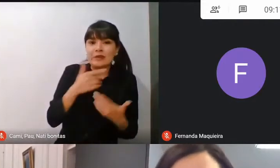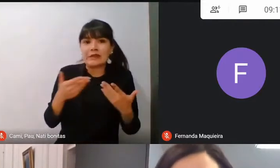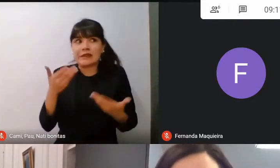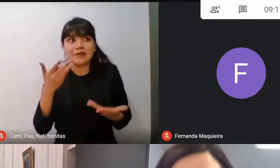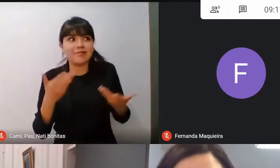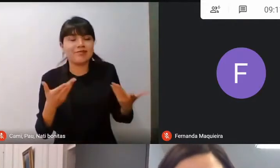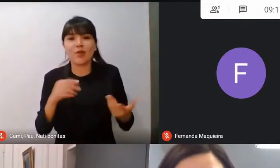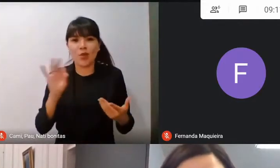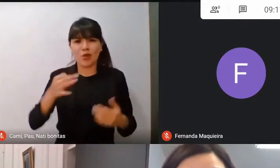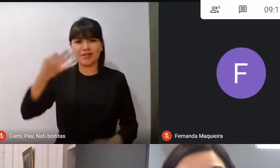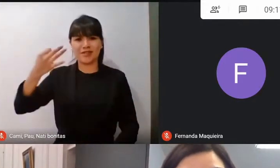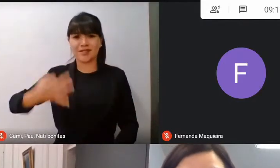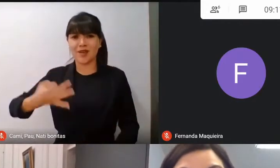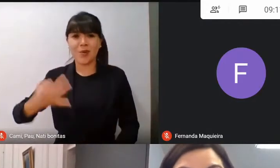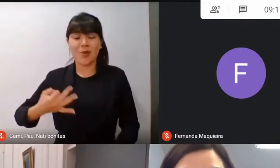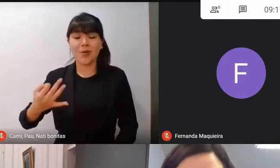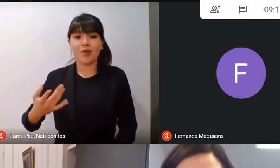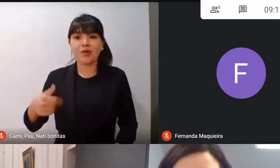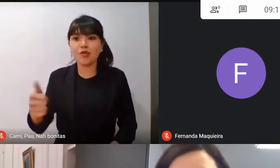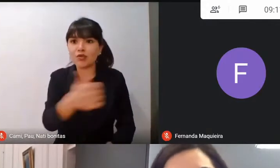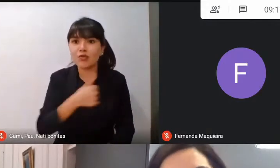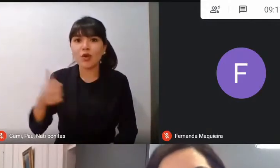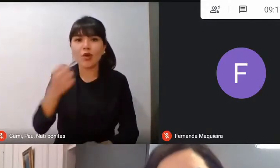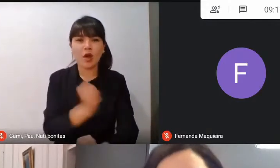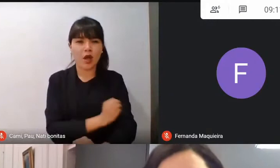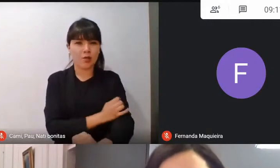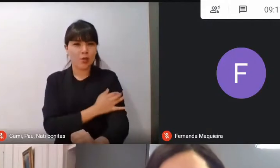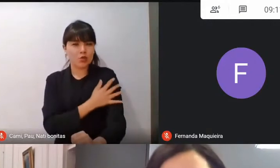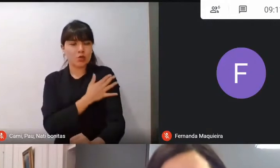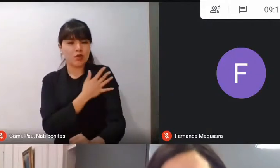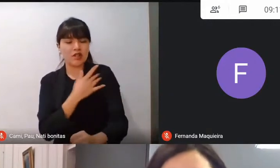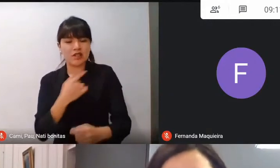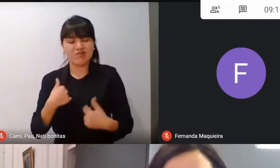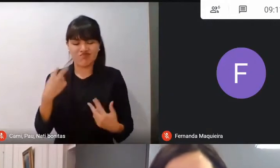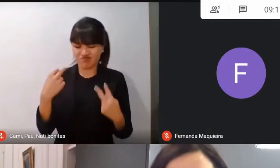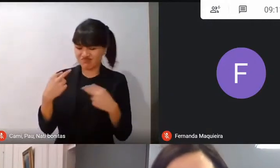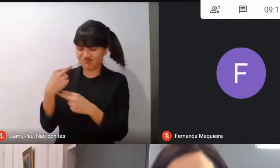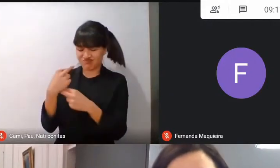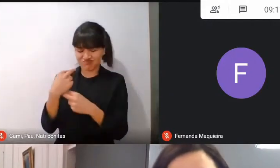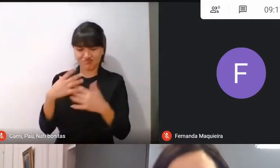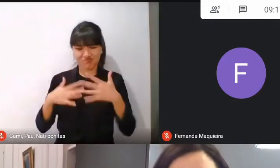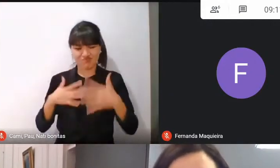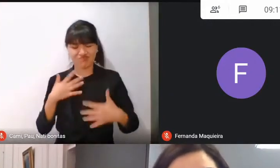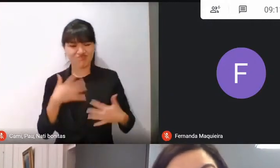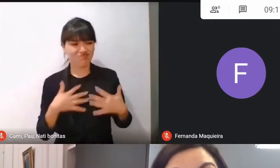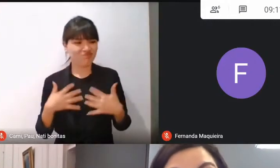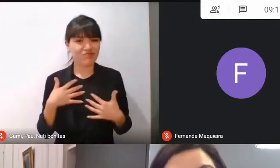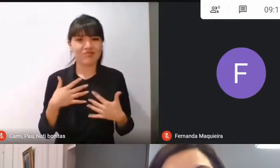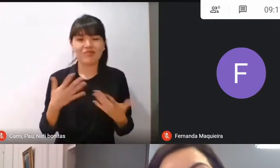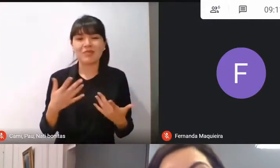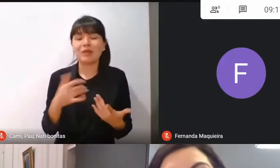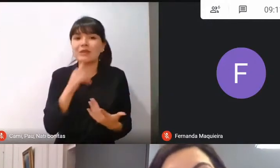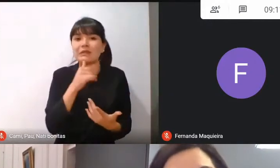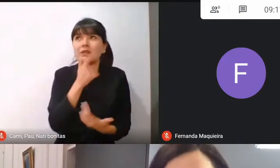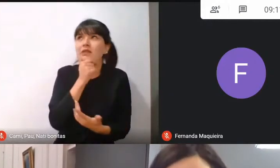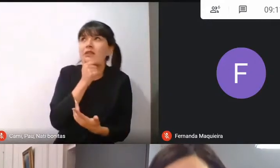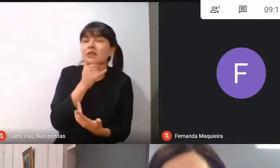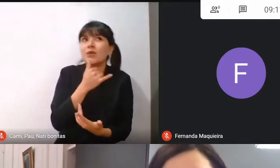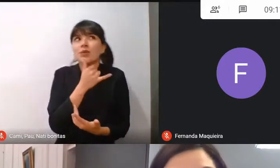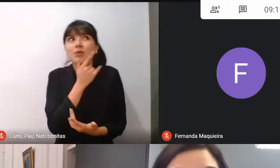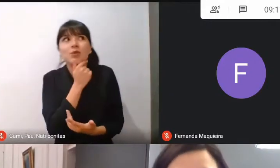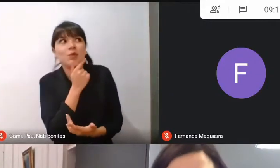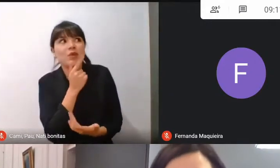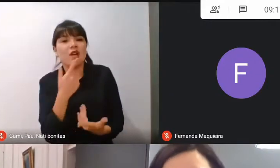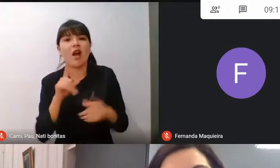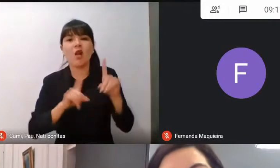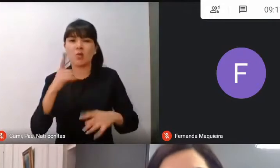que todos estemos en un estado emocional que tal vez es de incertidumbre, de angustia,